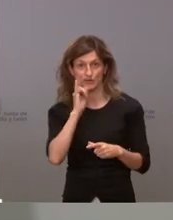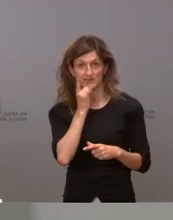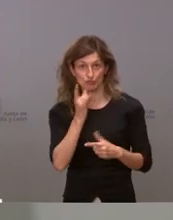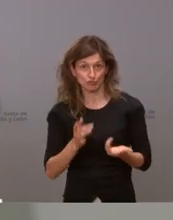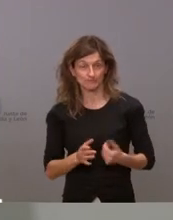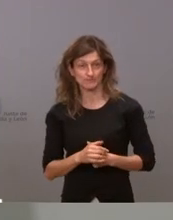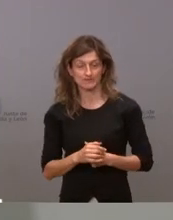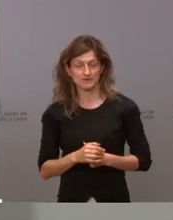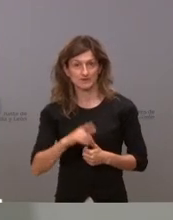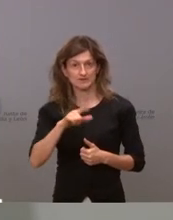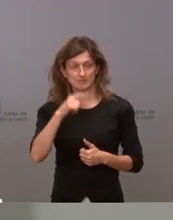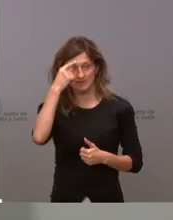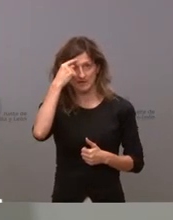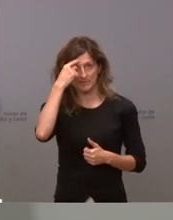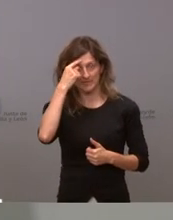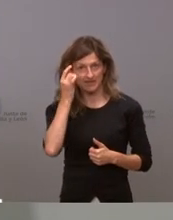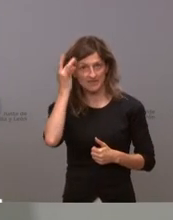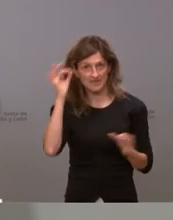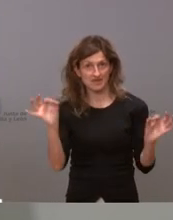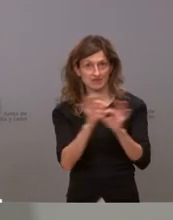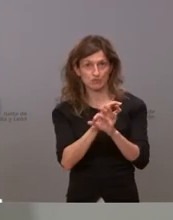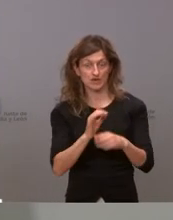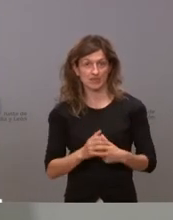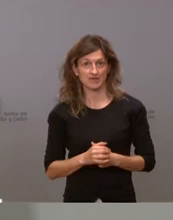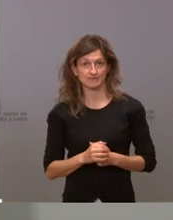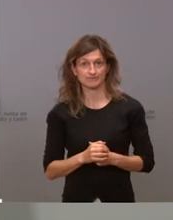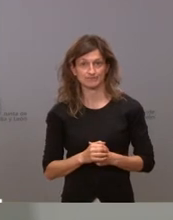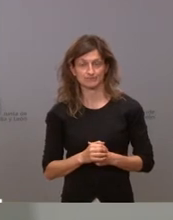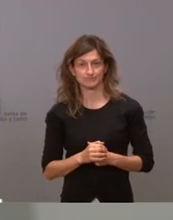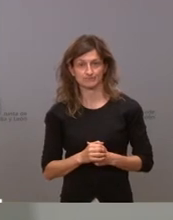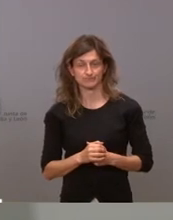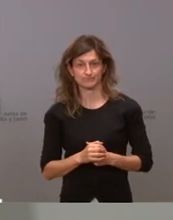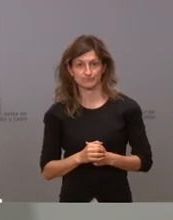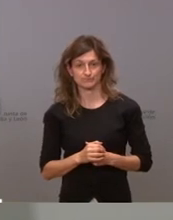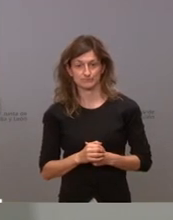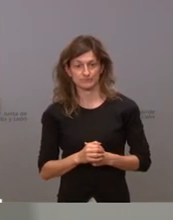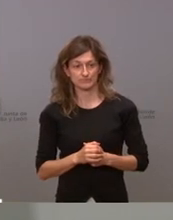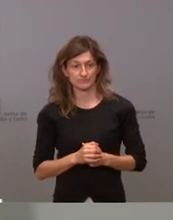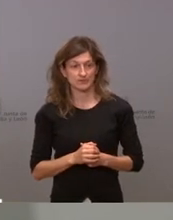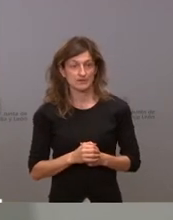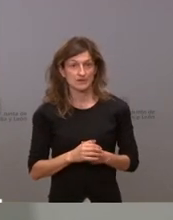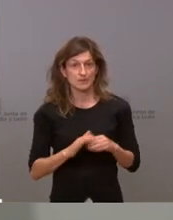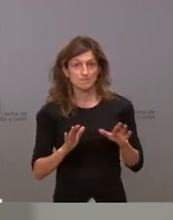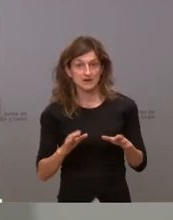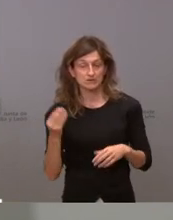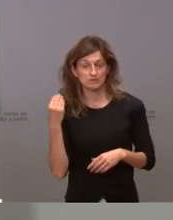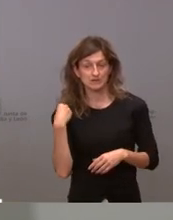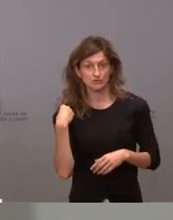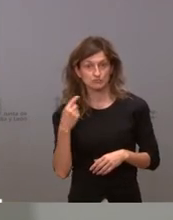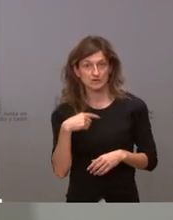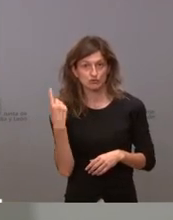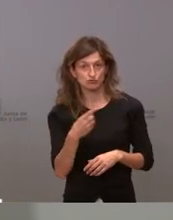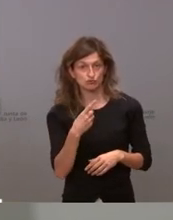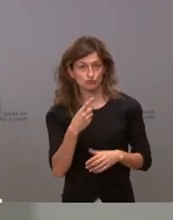en la cabeza de la gente una idea equivocada equivocada pero si usted me pregunta si nosotros hemos